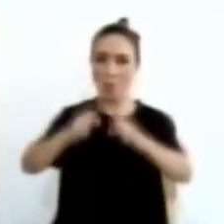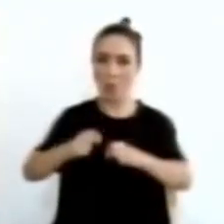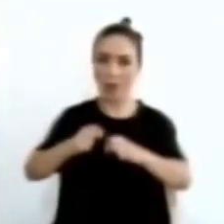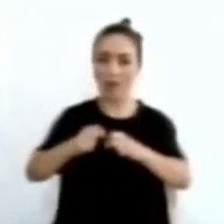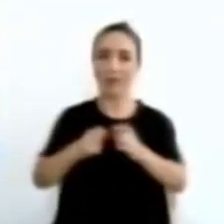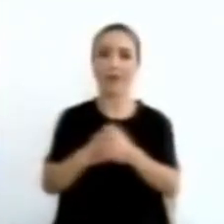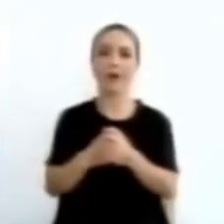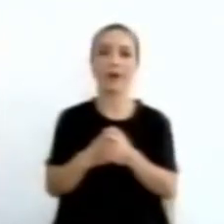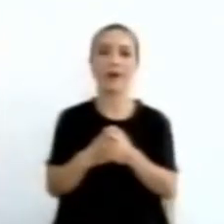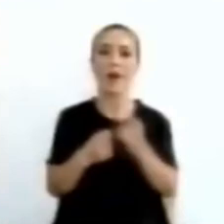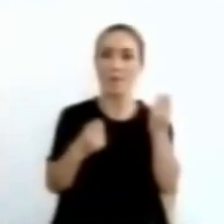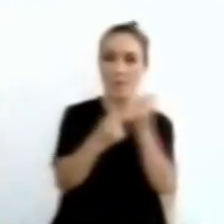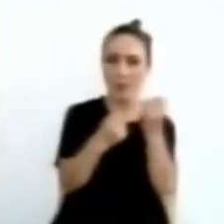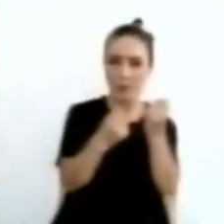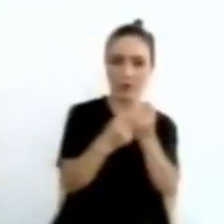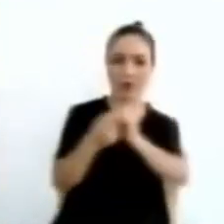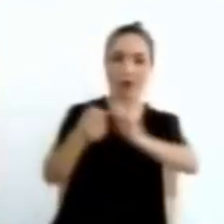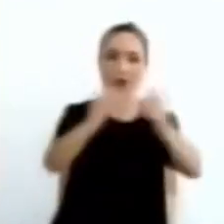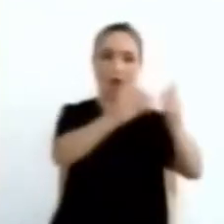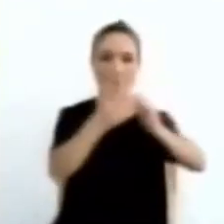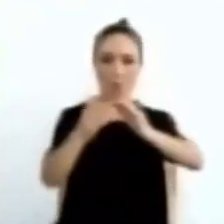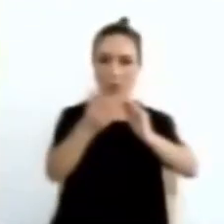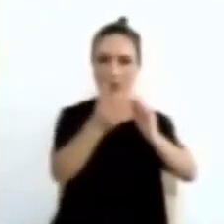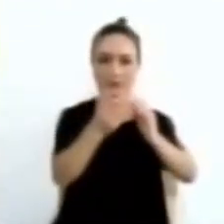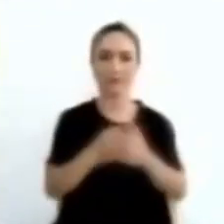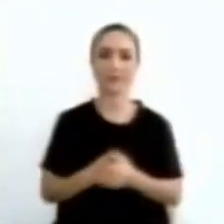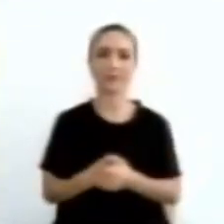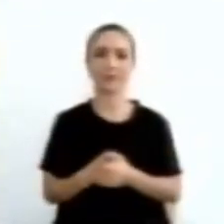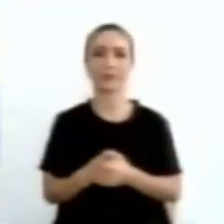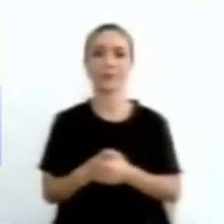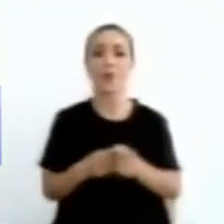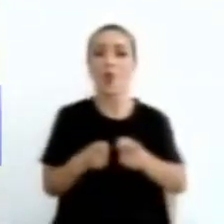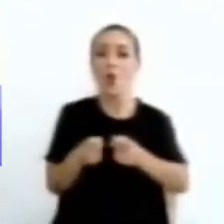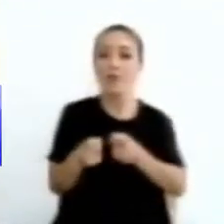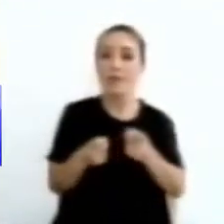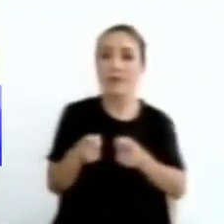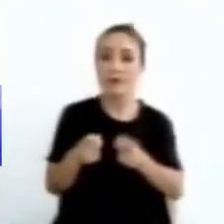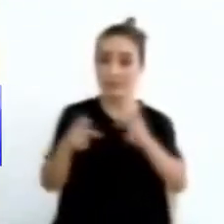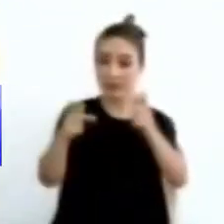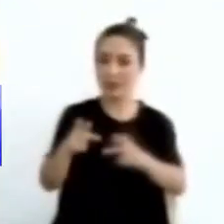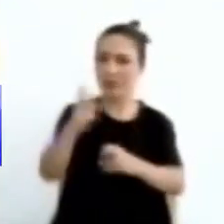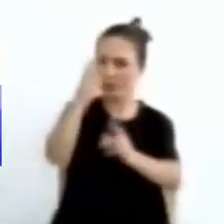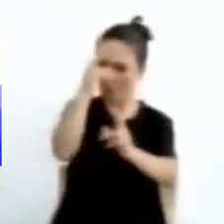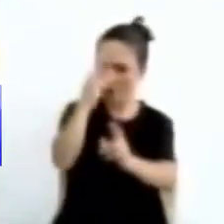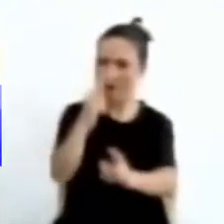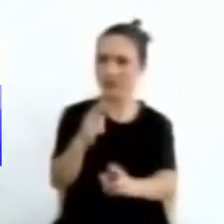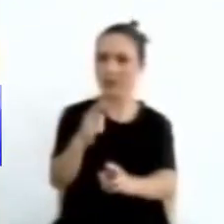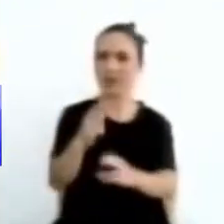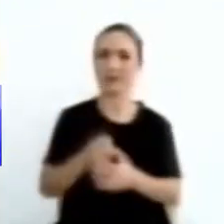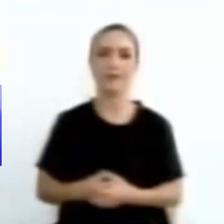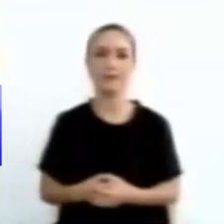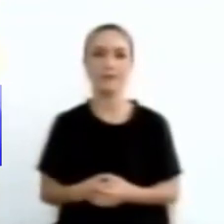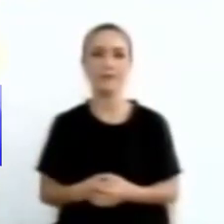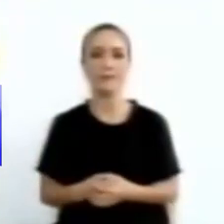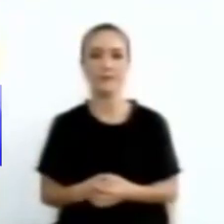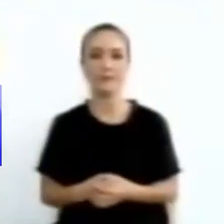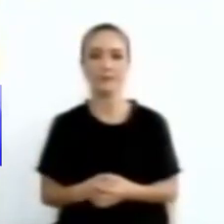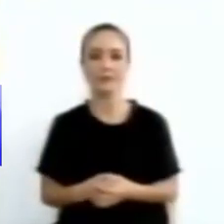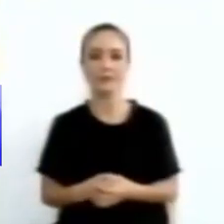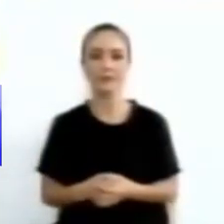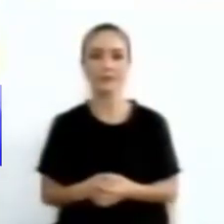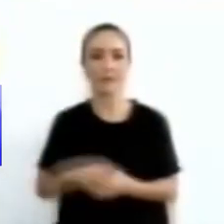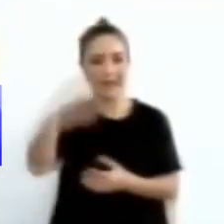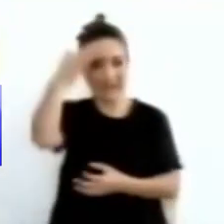de los ciudadanos, los administradores sean honestos en la toma de las